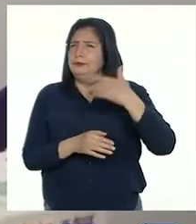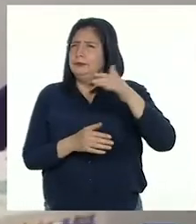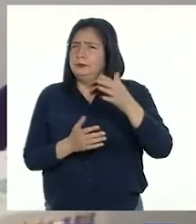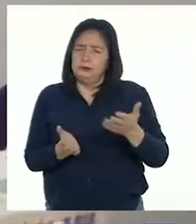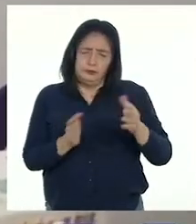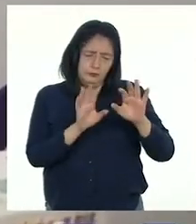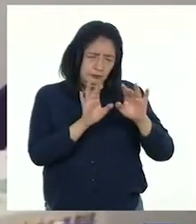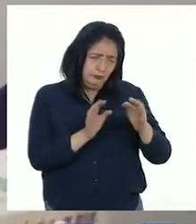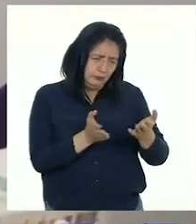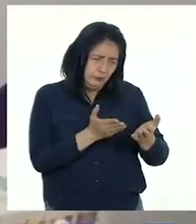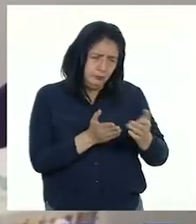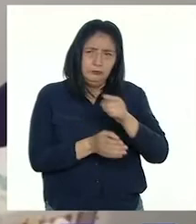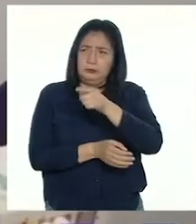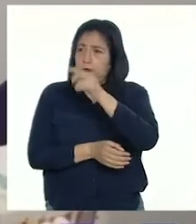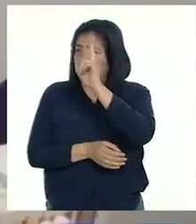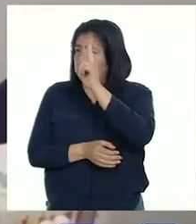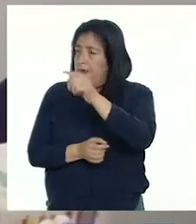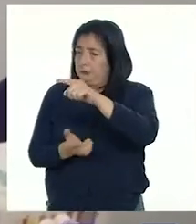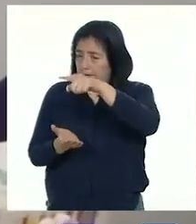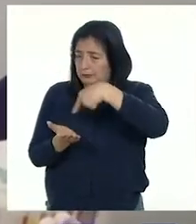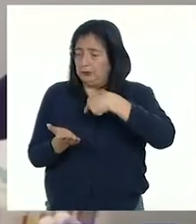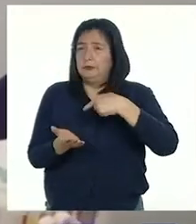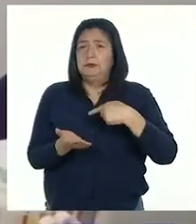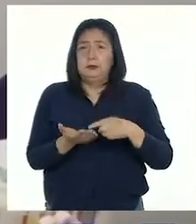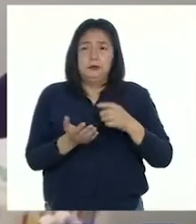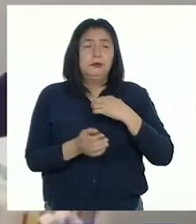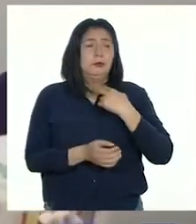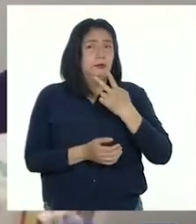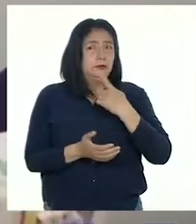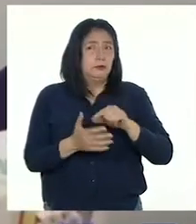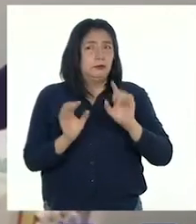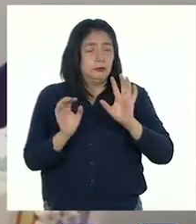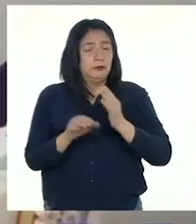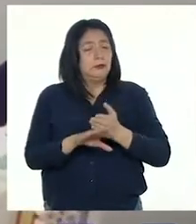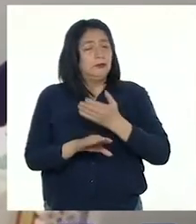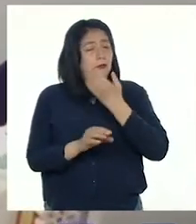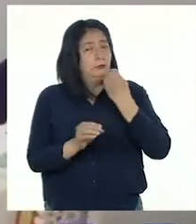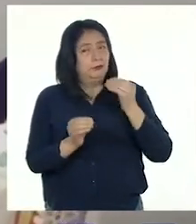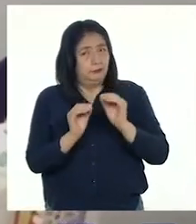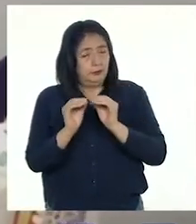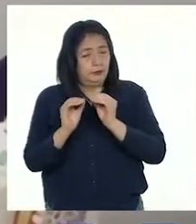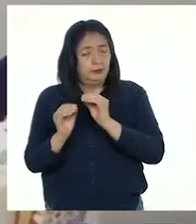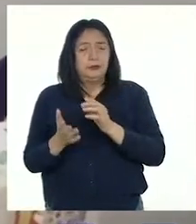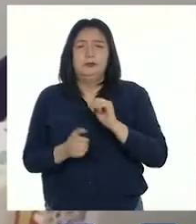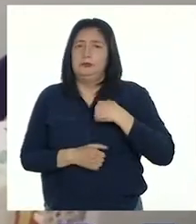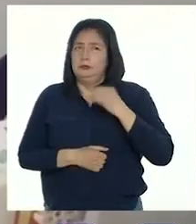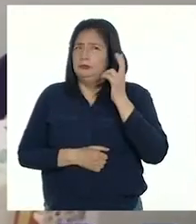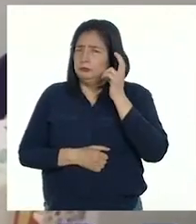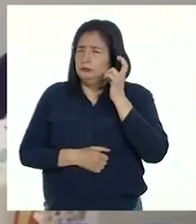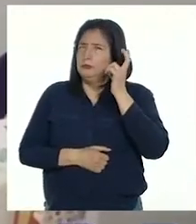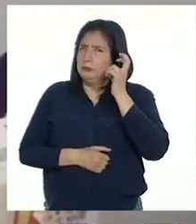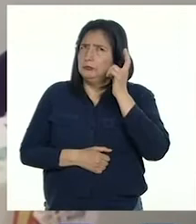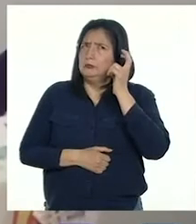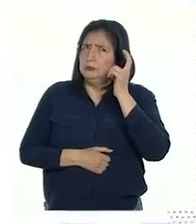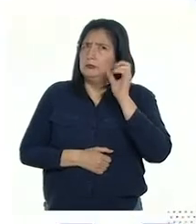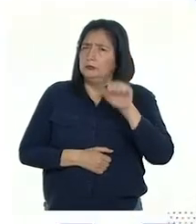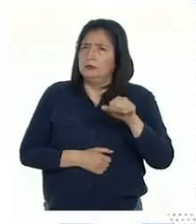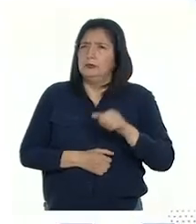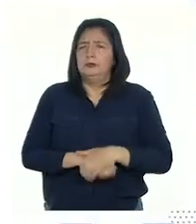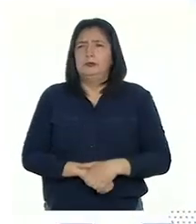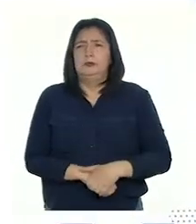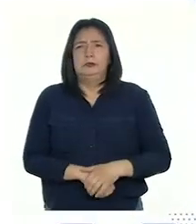revisar mi trabajo, usted, profesora, me envió este mensaje de voz para mejorar mi trabajo. Lo he escuchado varias veces.